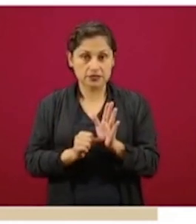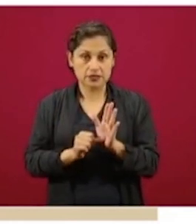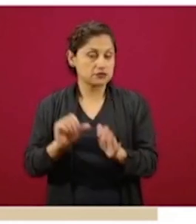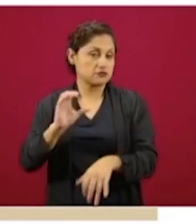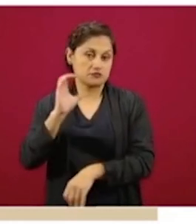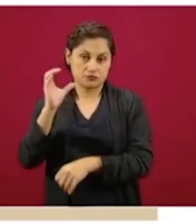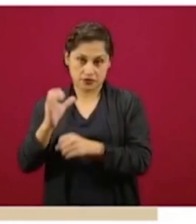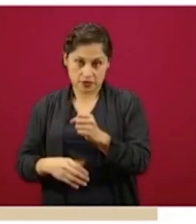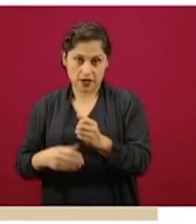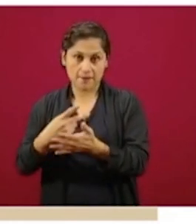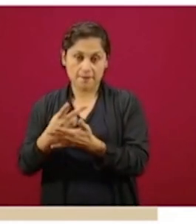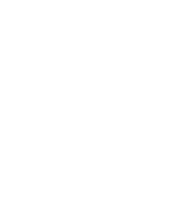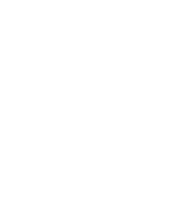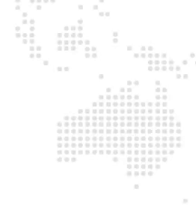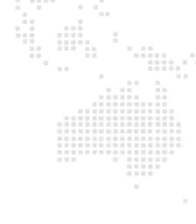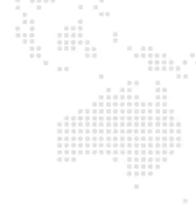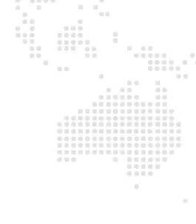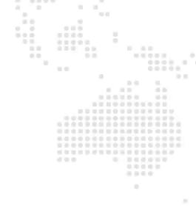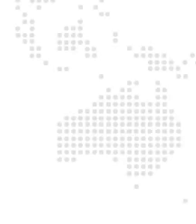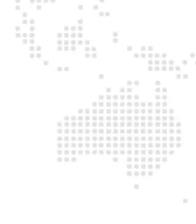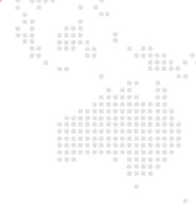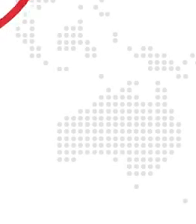dejamos ahí la invitación.